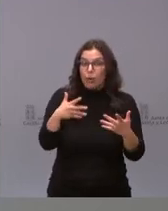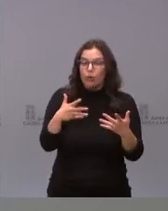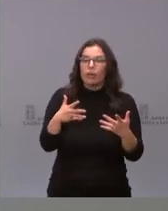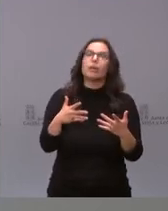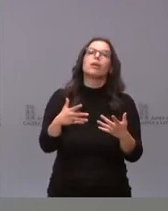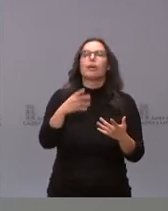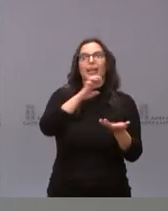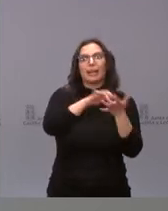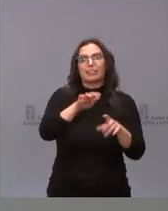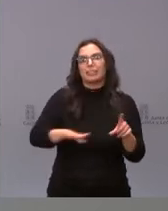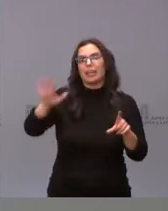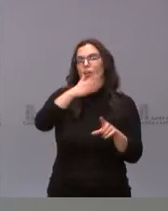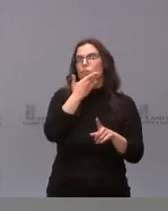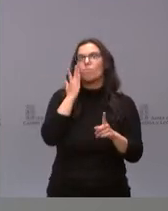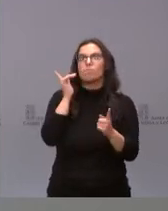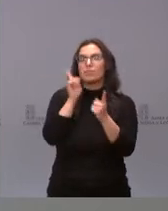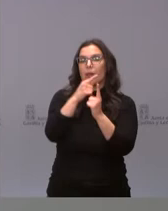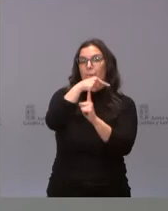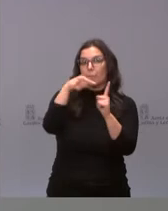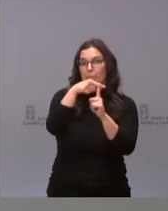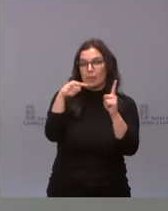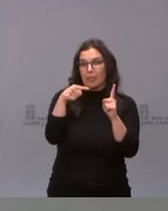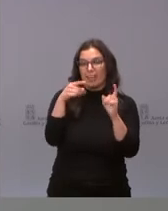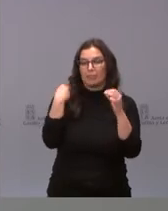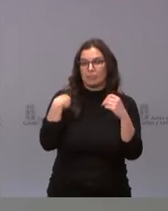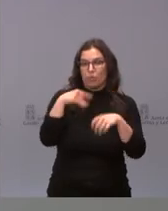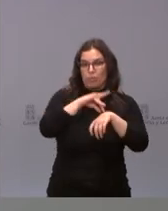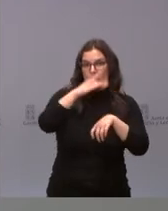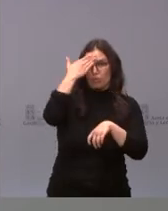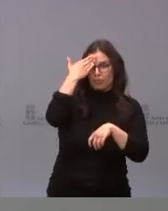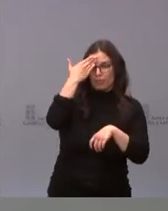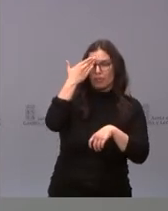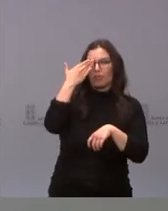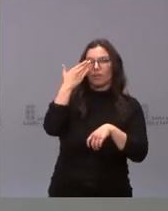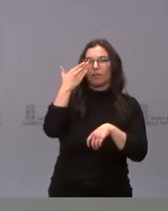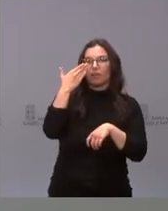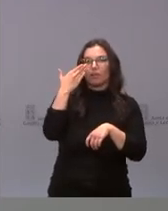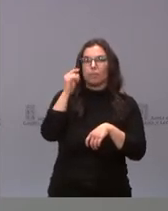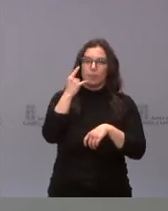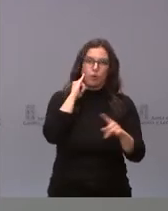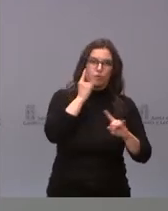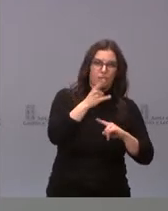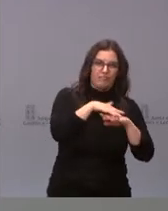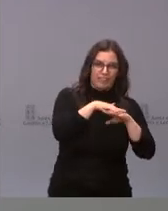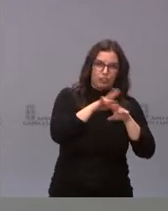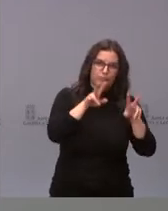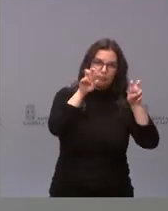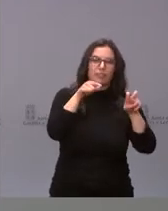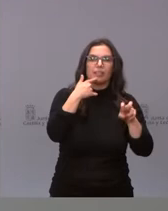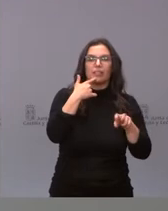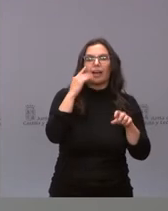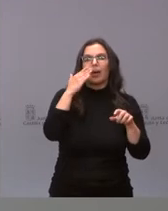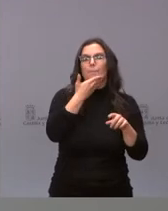en Castilla y León de presencialidad en las consultas de atención primaria con filtro se sitúa en 50%.